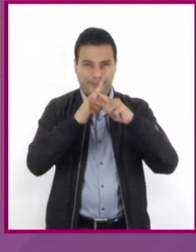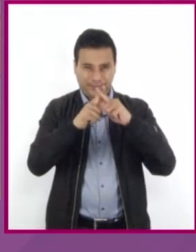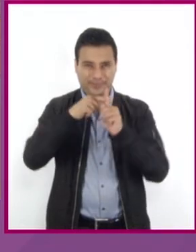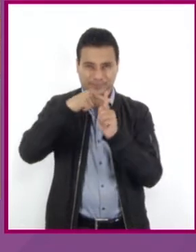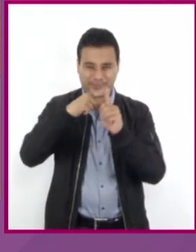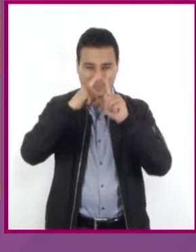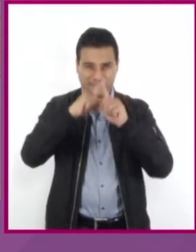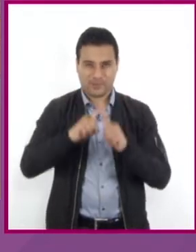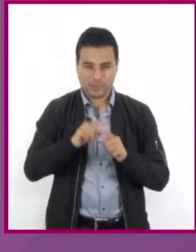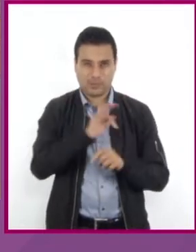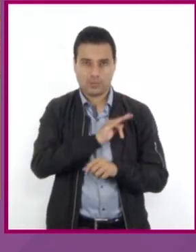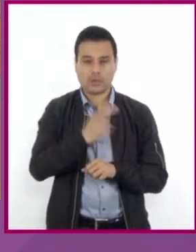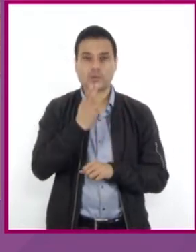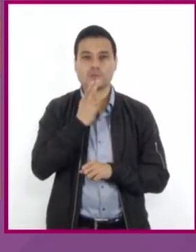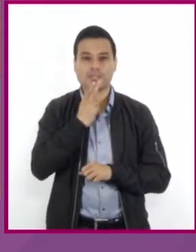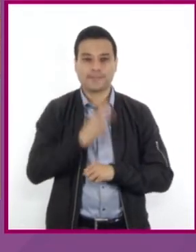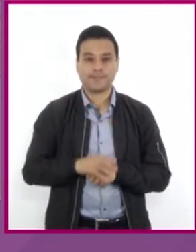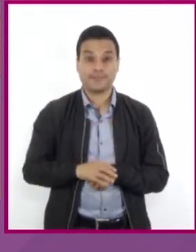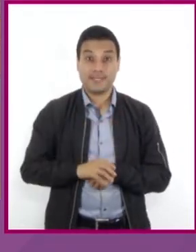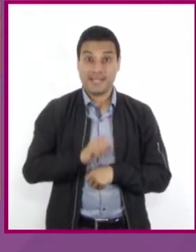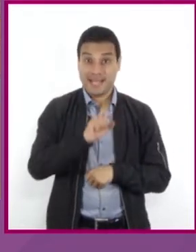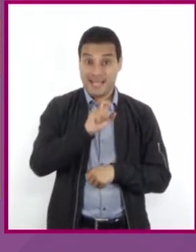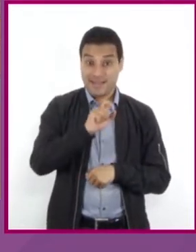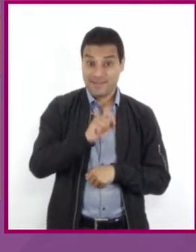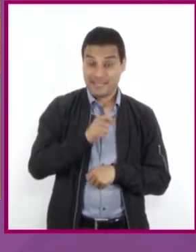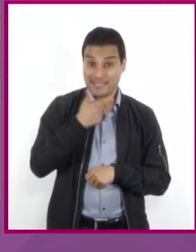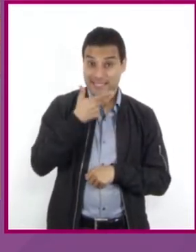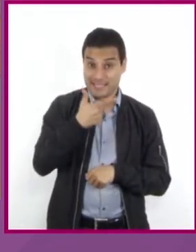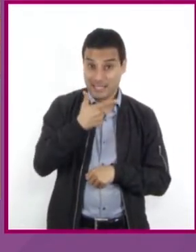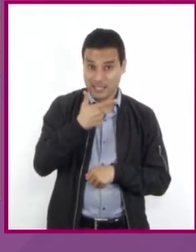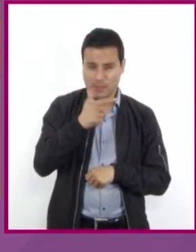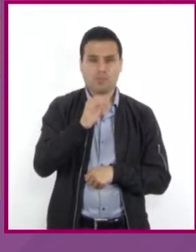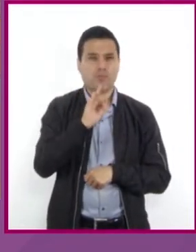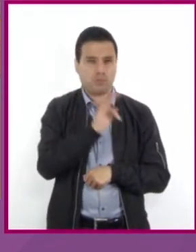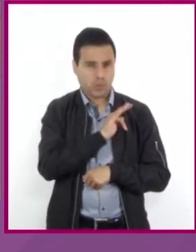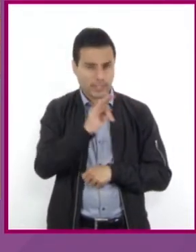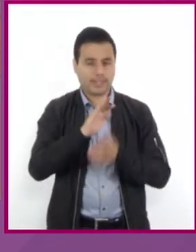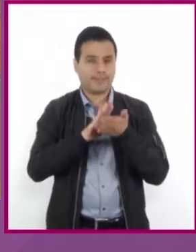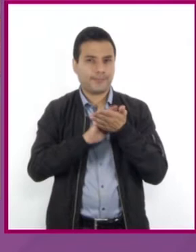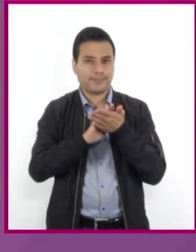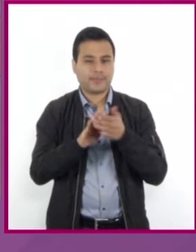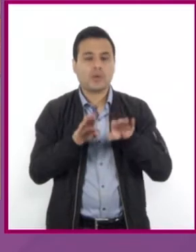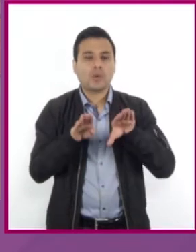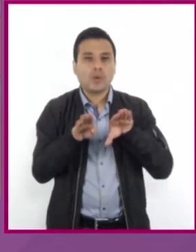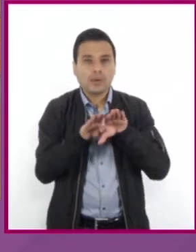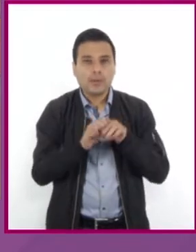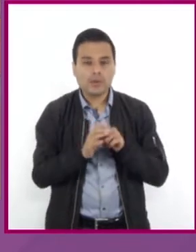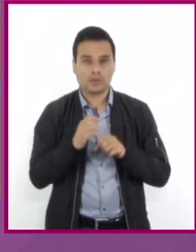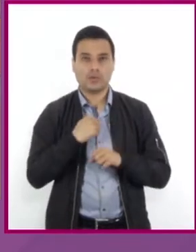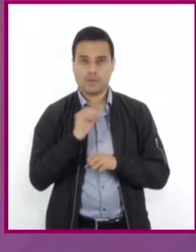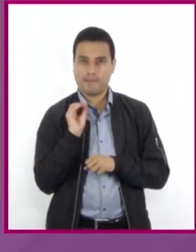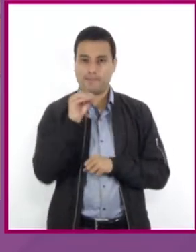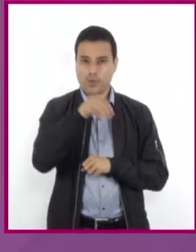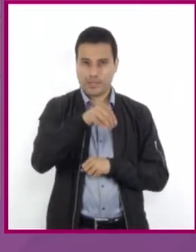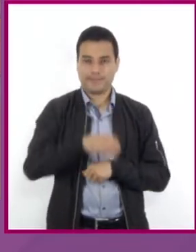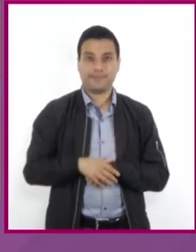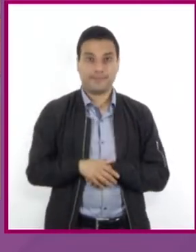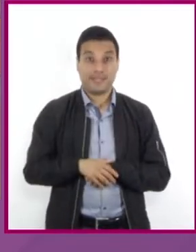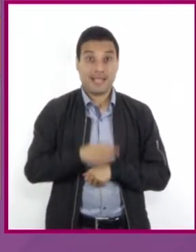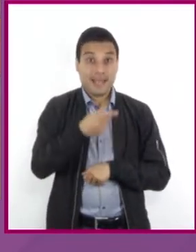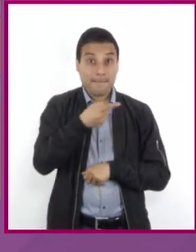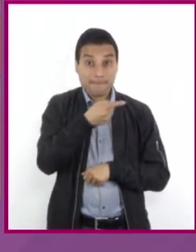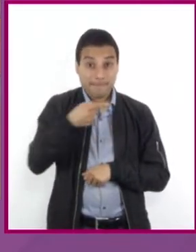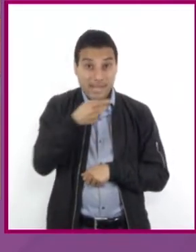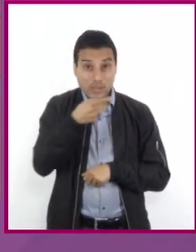cancelar 27 en el primer miembro de la igualdad, al sumar su inverso aditivo, que es 27